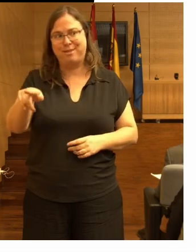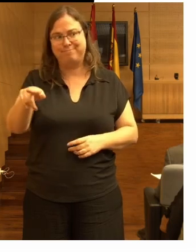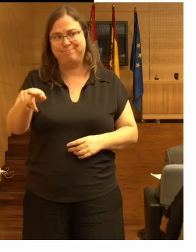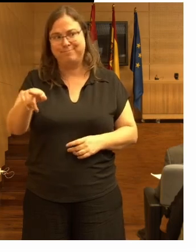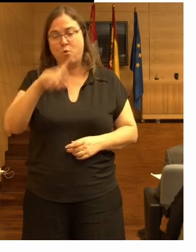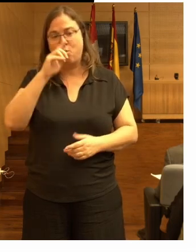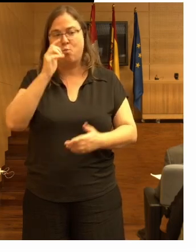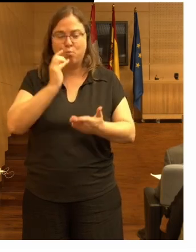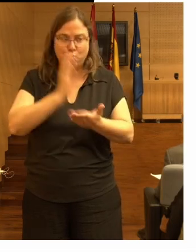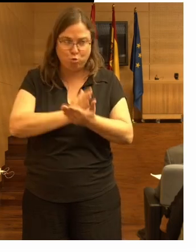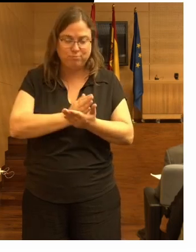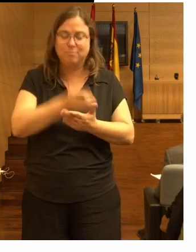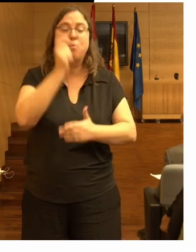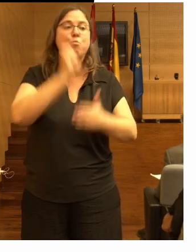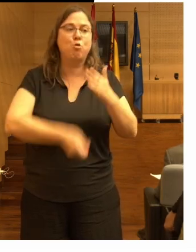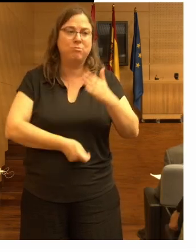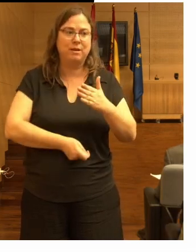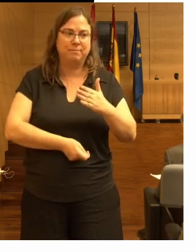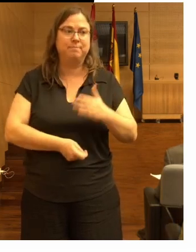se les multe